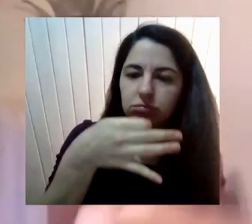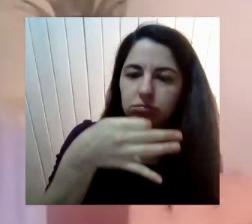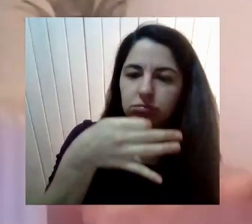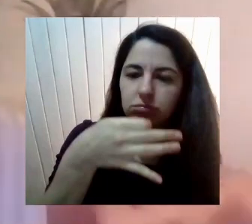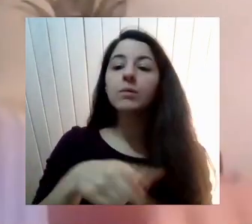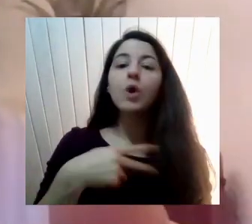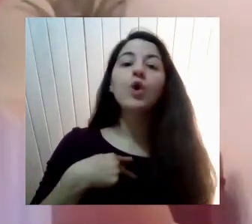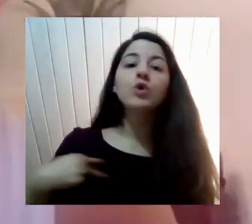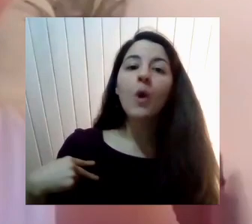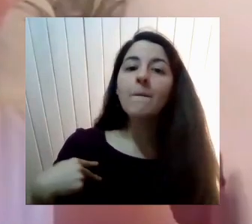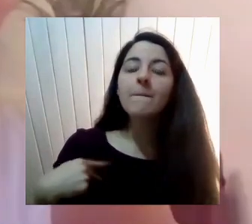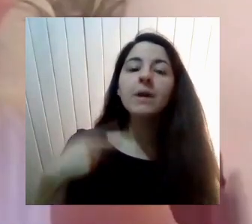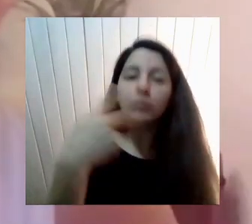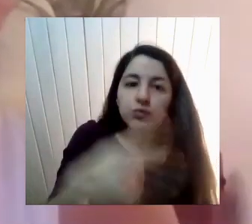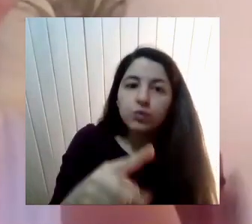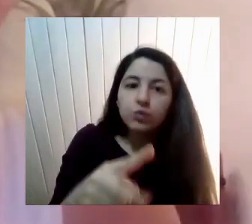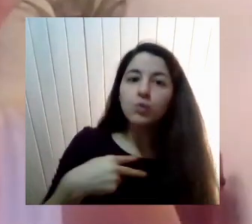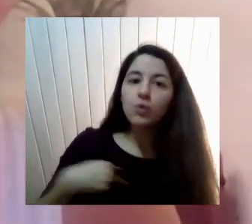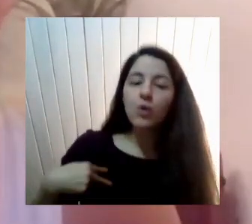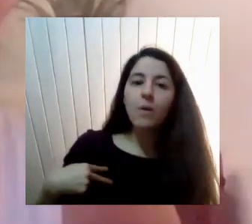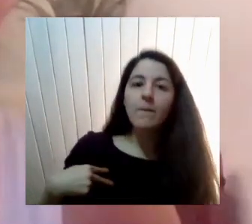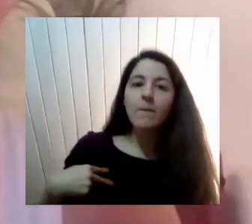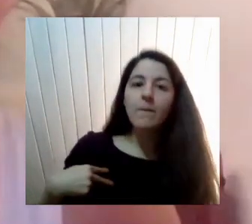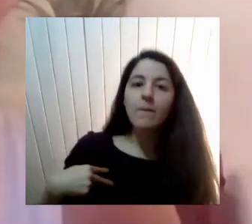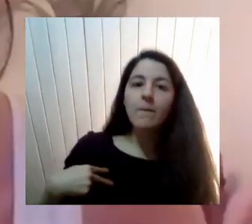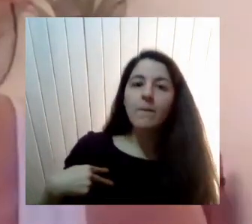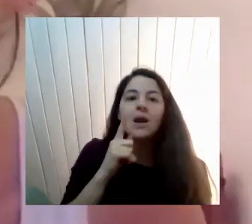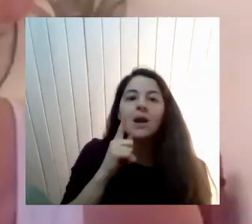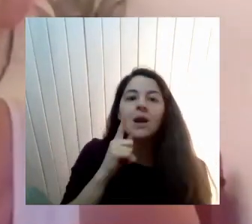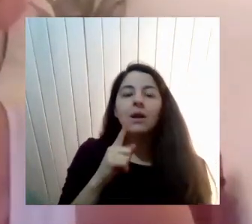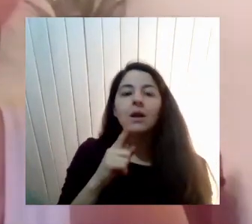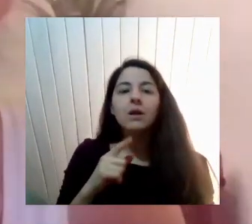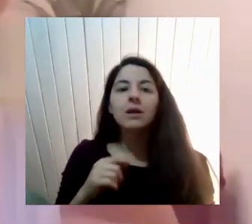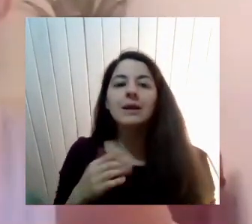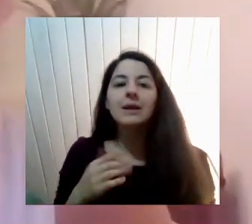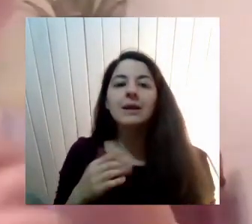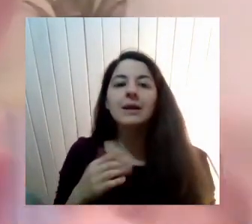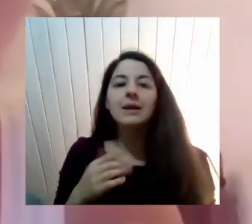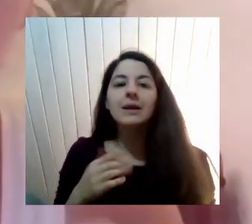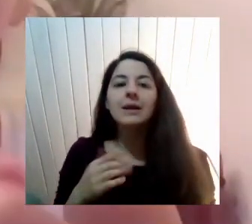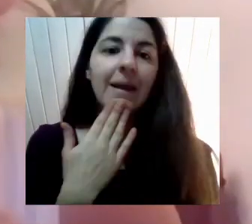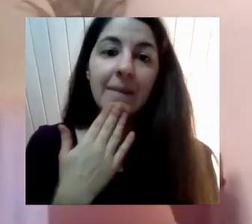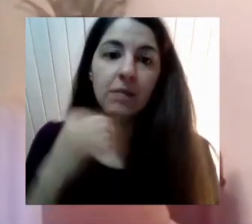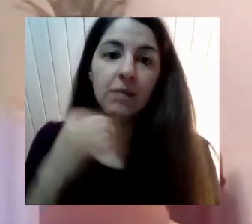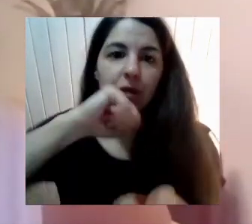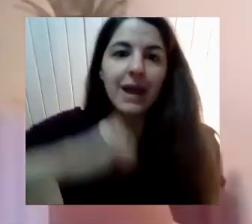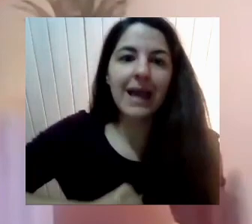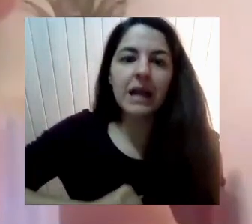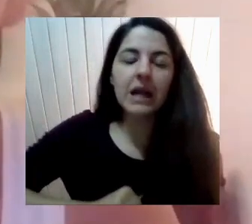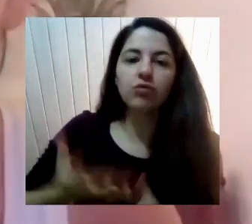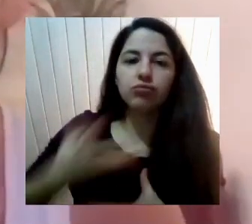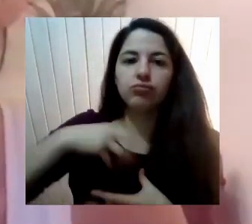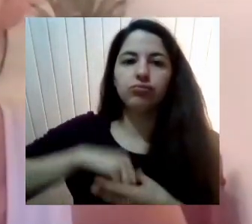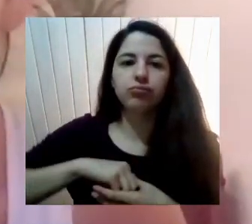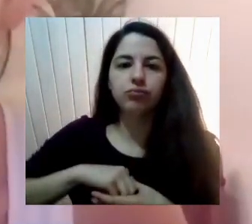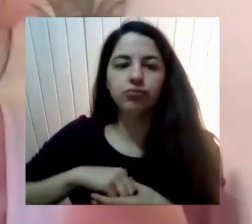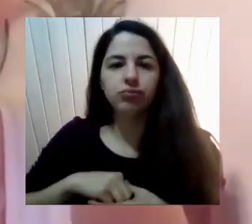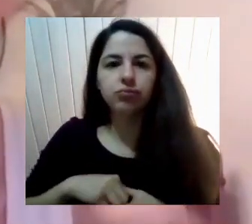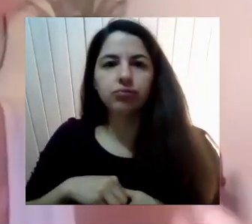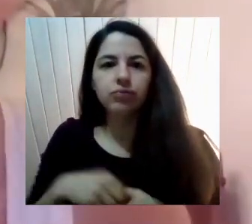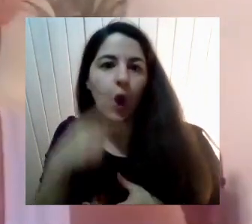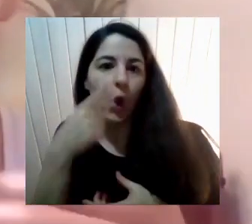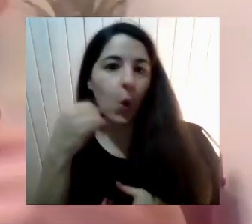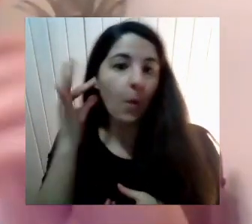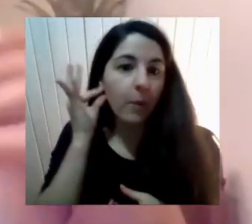Identificas Y qué género Quieres que Utilice contigo También Quieres que Te llame Él Quieres que Te llame Ella Pero